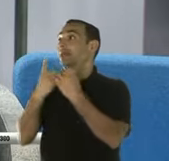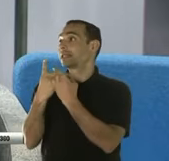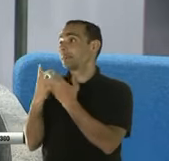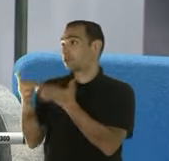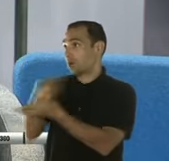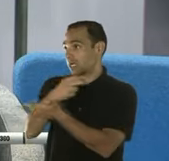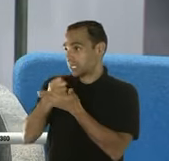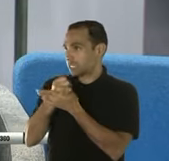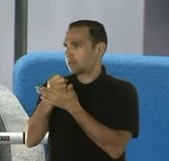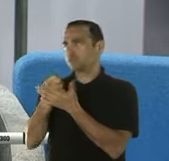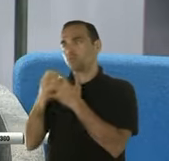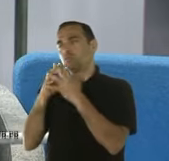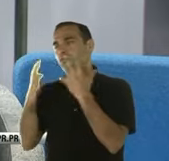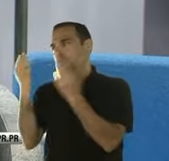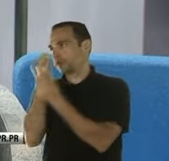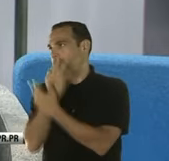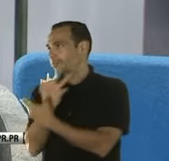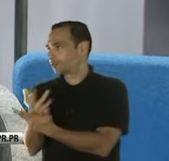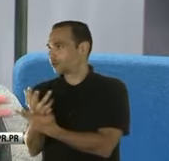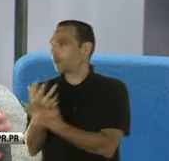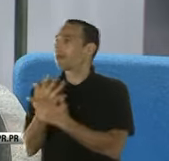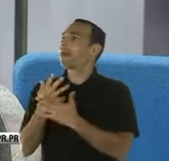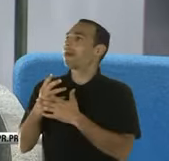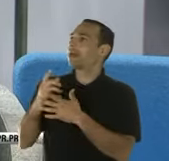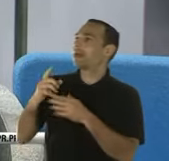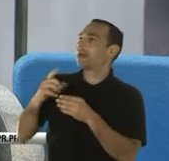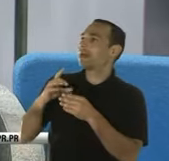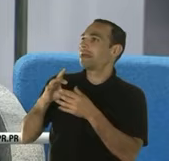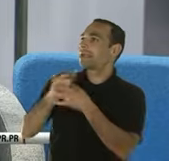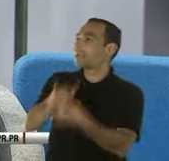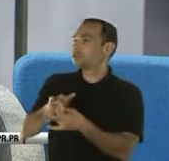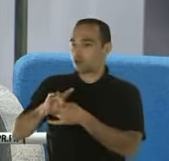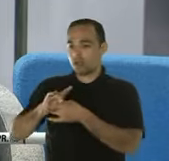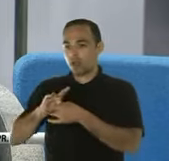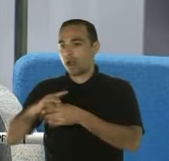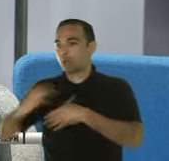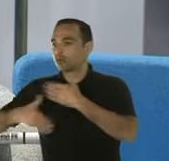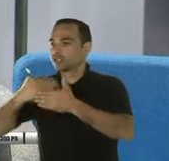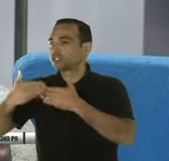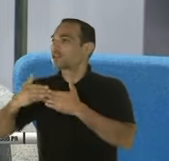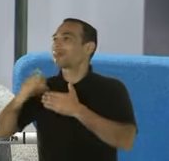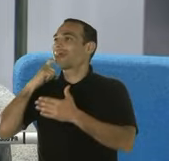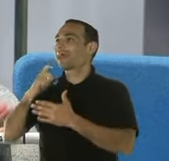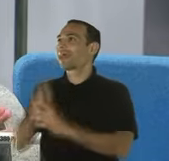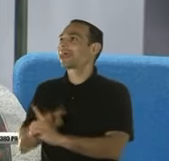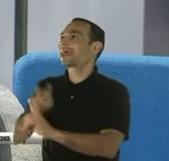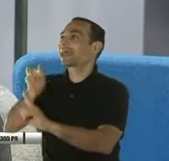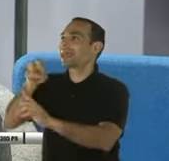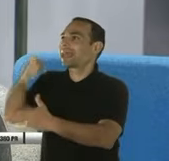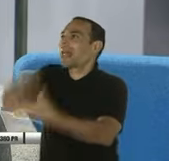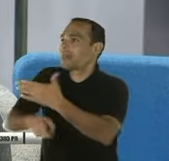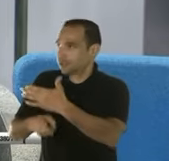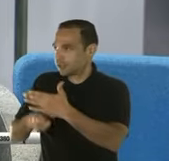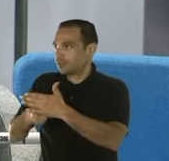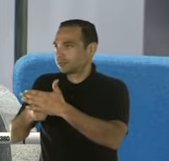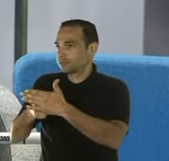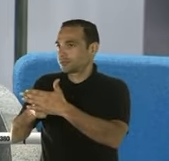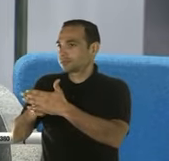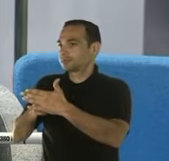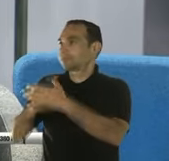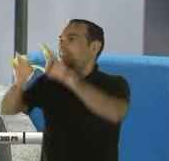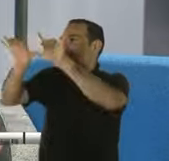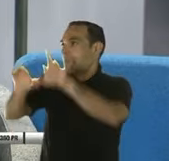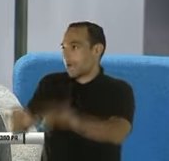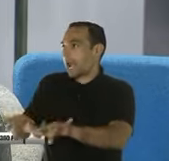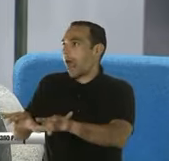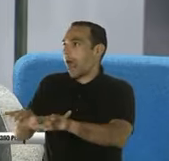información relacionada con el proceso de erradicación. Lo importante es que la planilla se erradica de forma electrónica, ¿verdad? Ya eso en papel, ya eso no lo hacemos, así